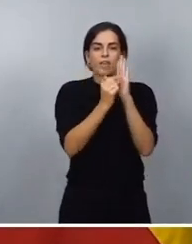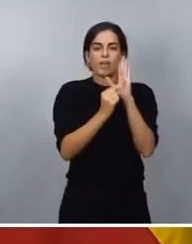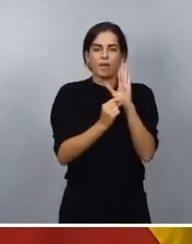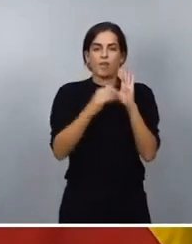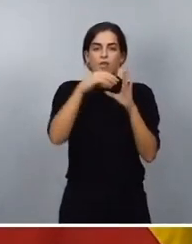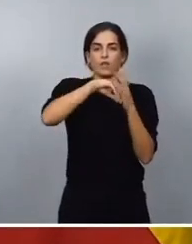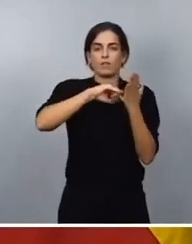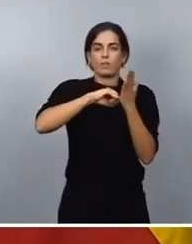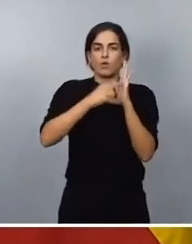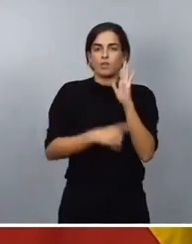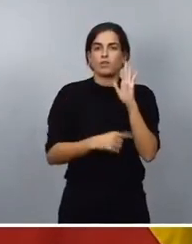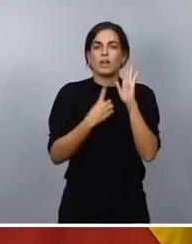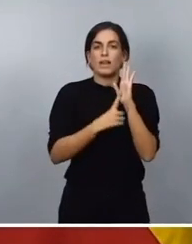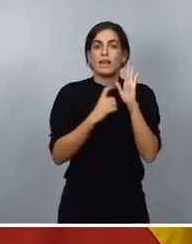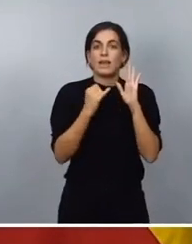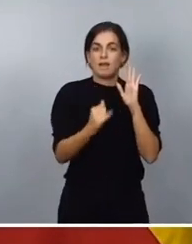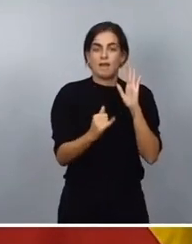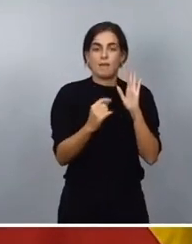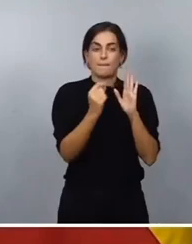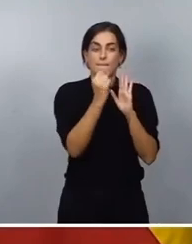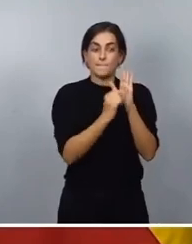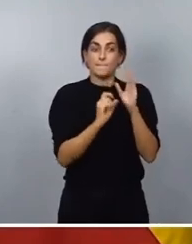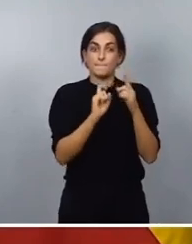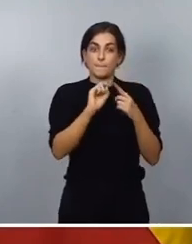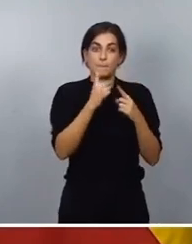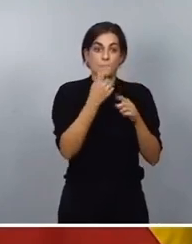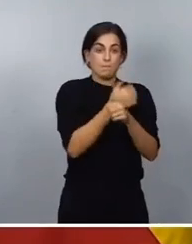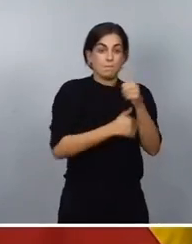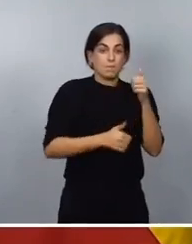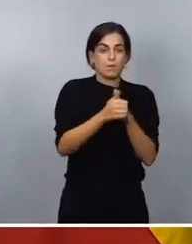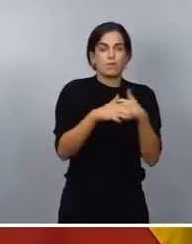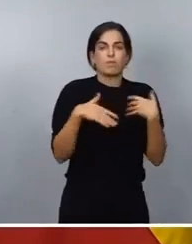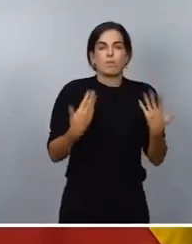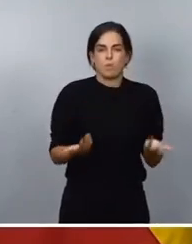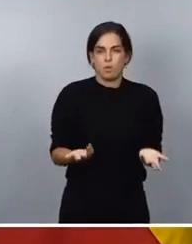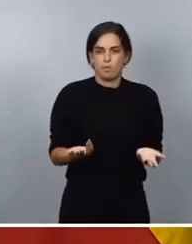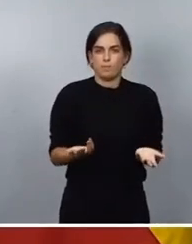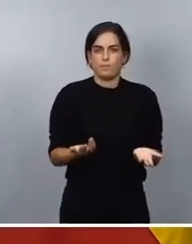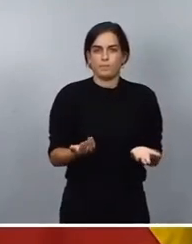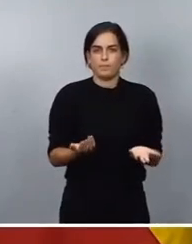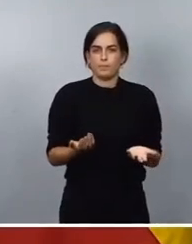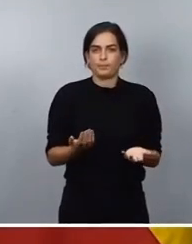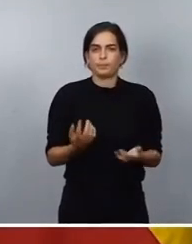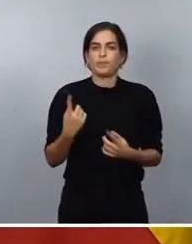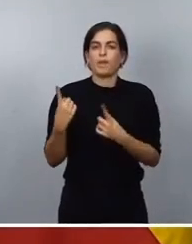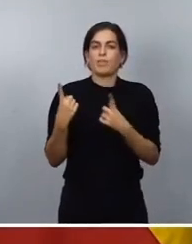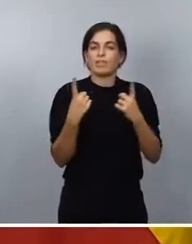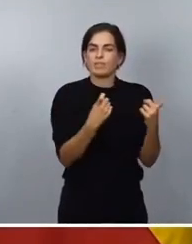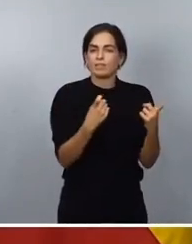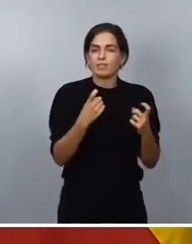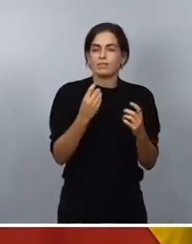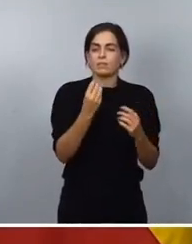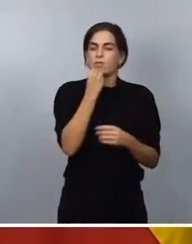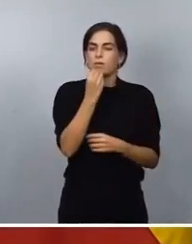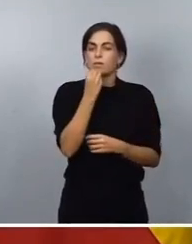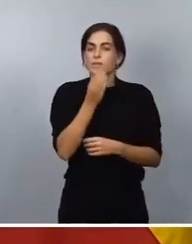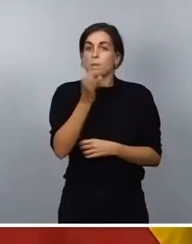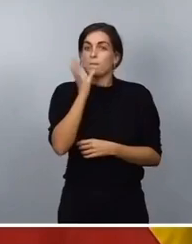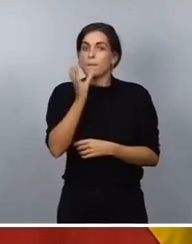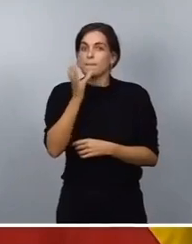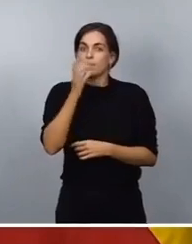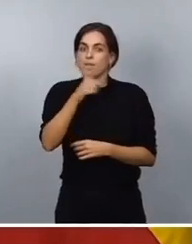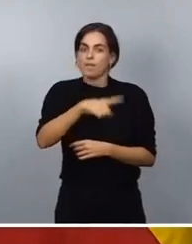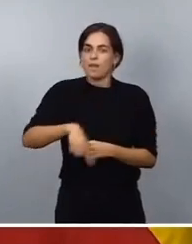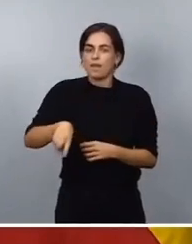prioridad es, sin duda, la de que esos alimentos y bebidas puedan ser, en su caso,